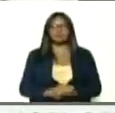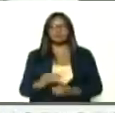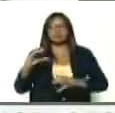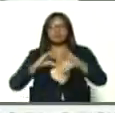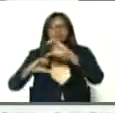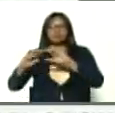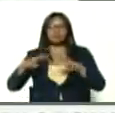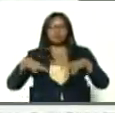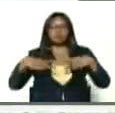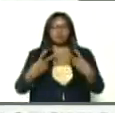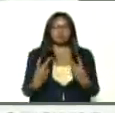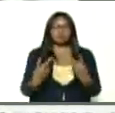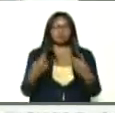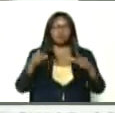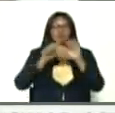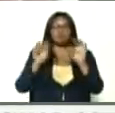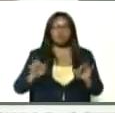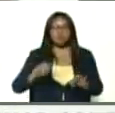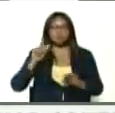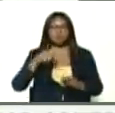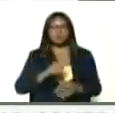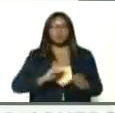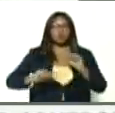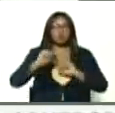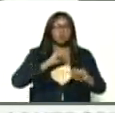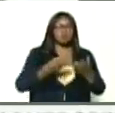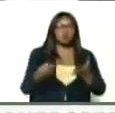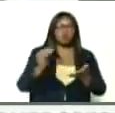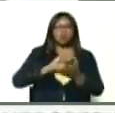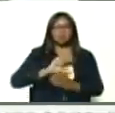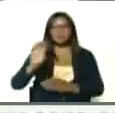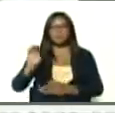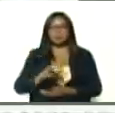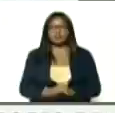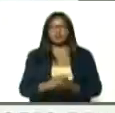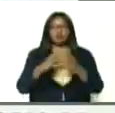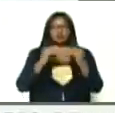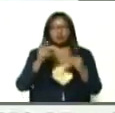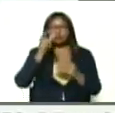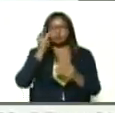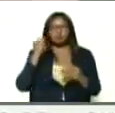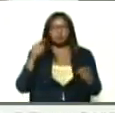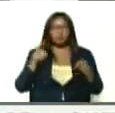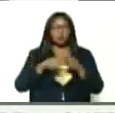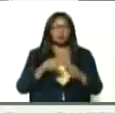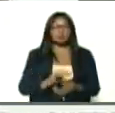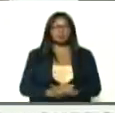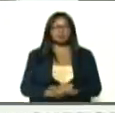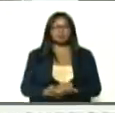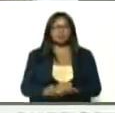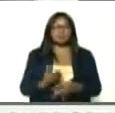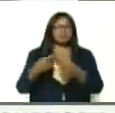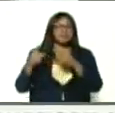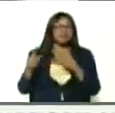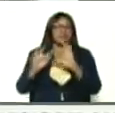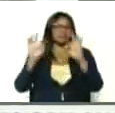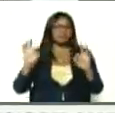científicos, innovadores, reserva activa, movimiento, de vuelta a la patria, todos esos muchachos, y muchachas, que por X razón,